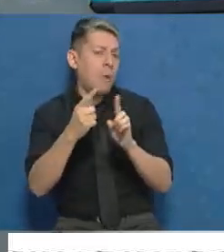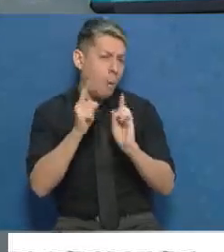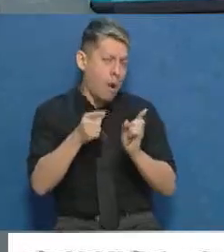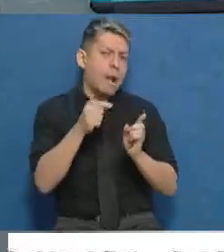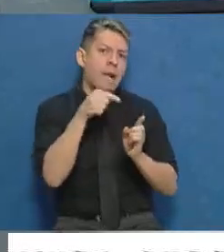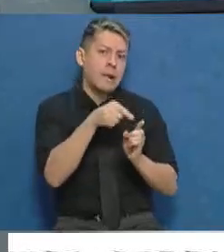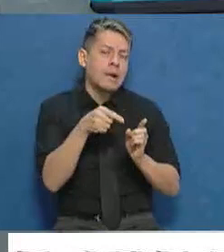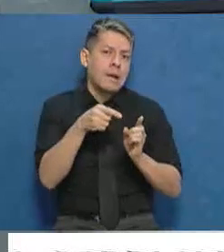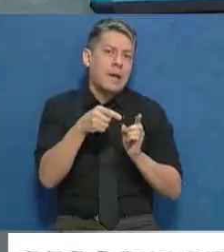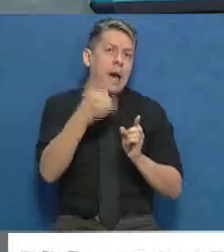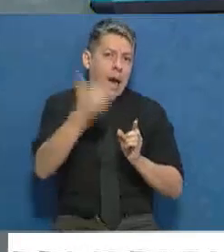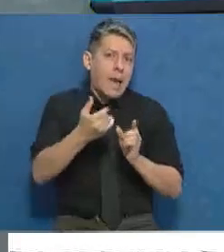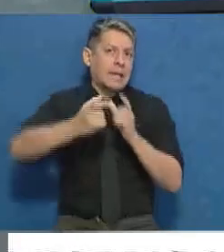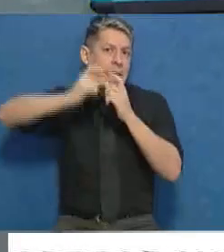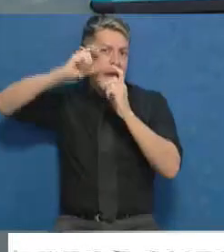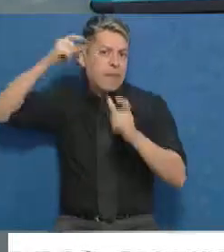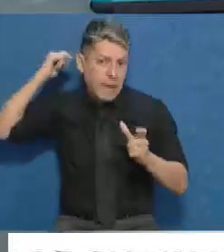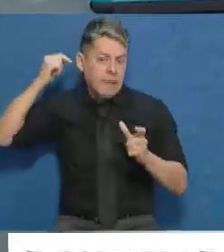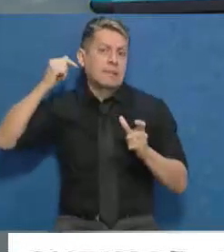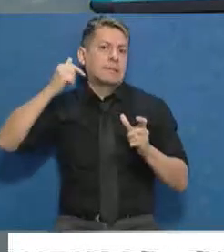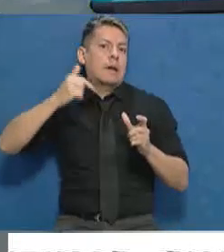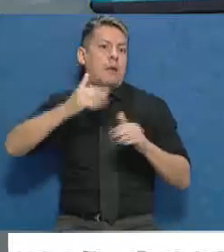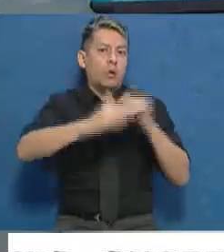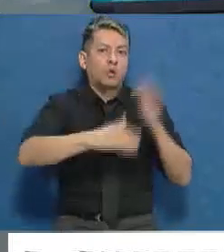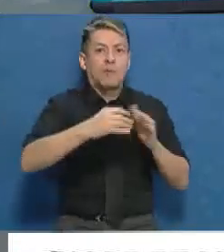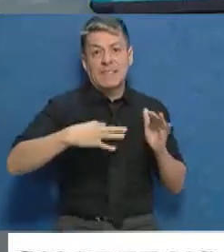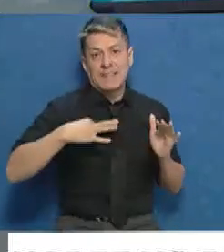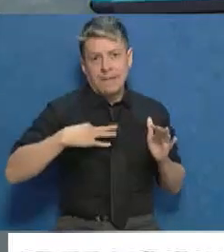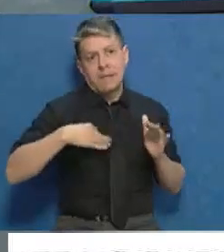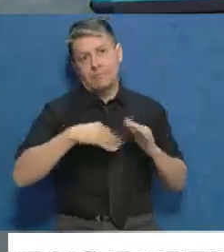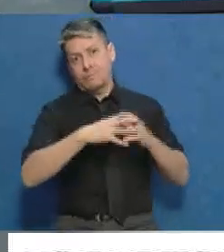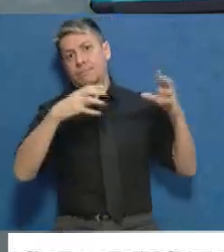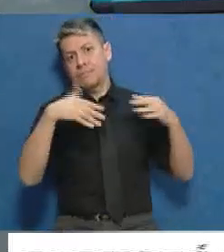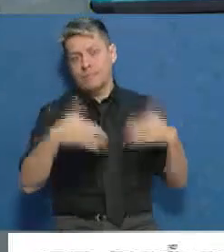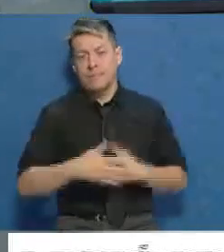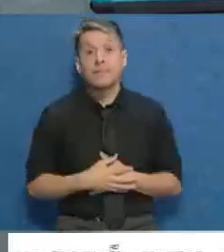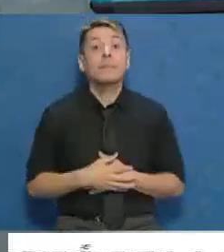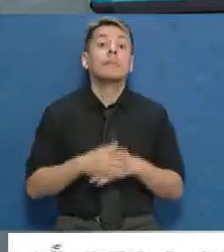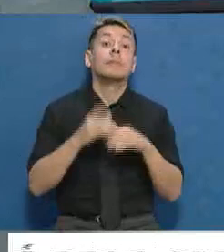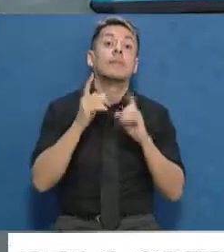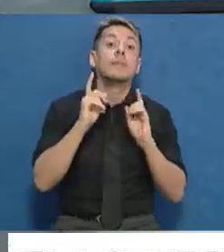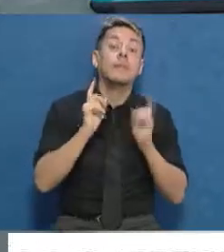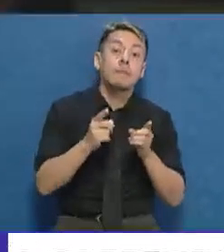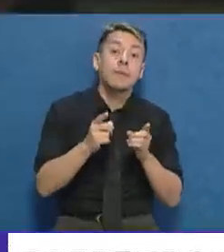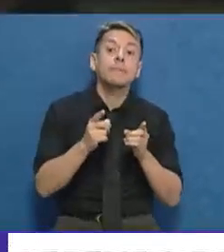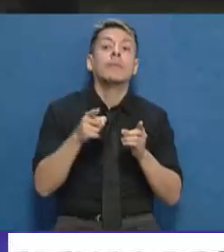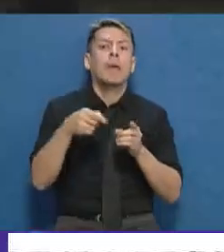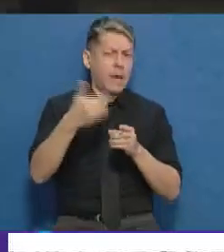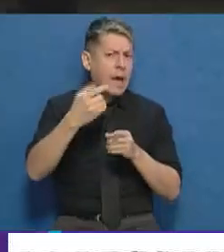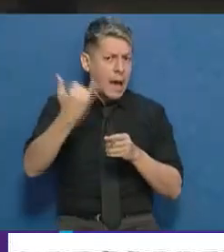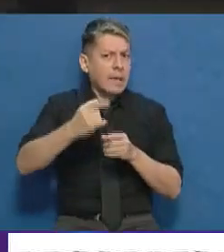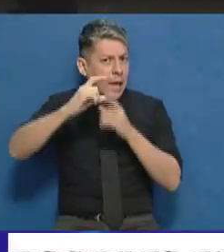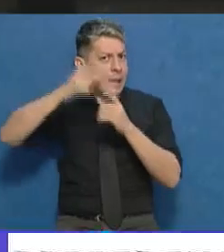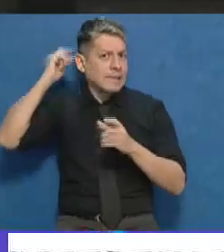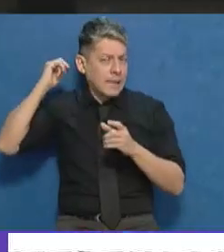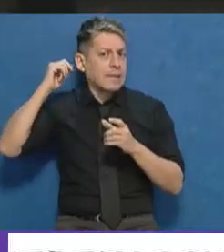bagaje en rutas sobre todo en obras civiles importantes. Sí, además Sinoidro, recordemos que tiene antecedentes importantes, pero a la